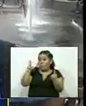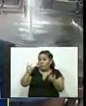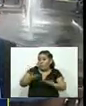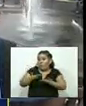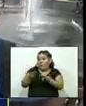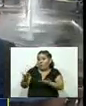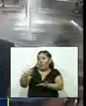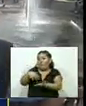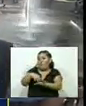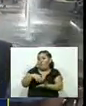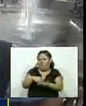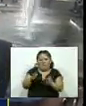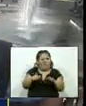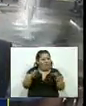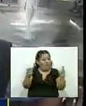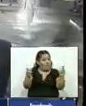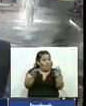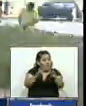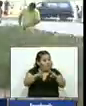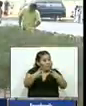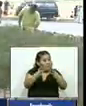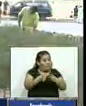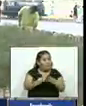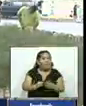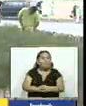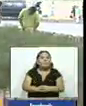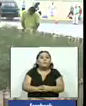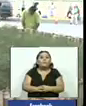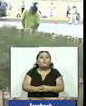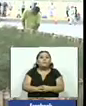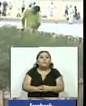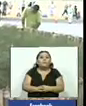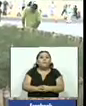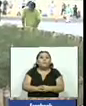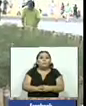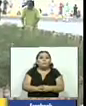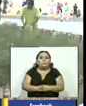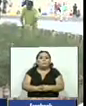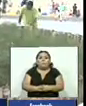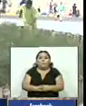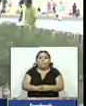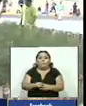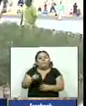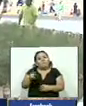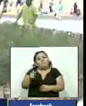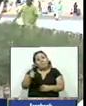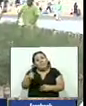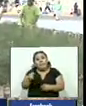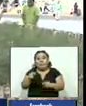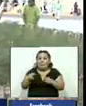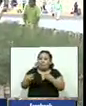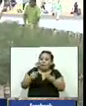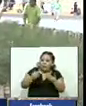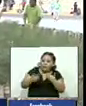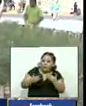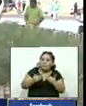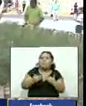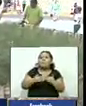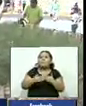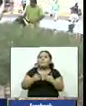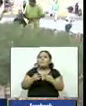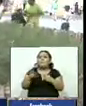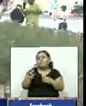población se haya reunido con estas personas. No está mal negociar siempre y cuando